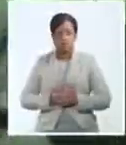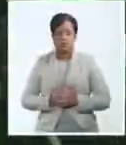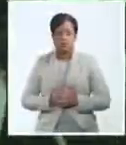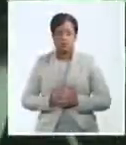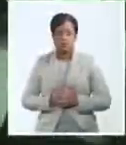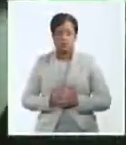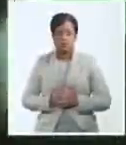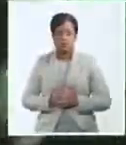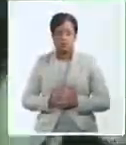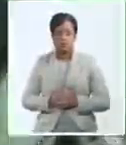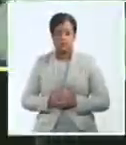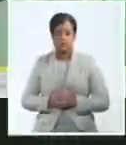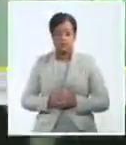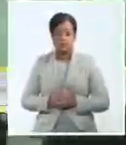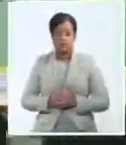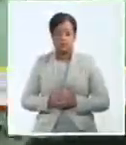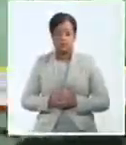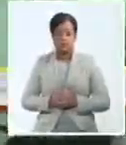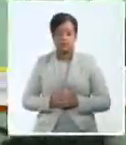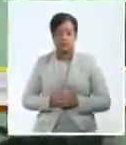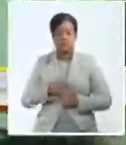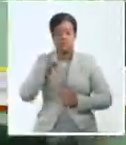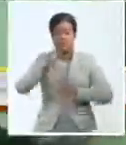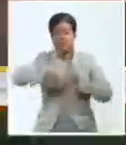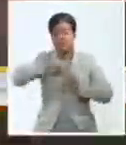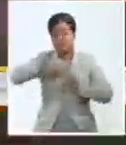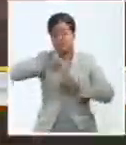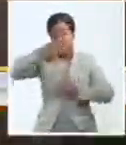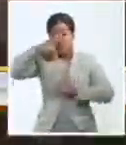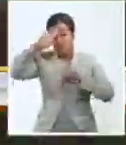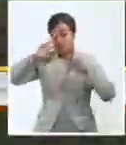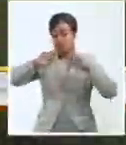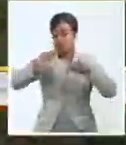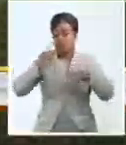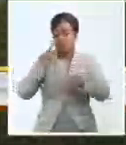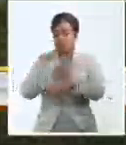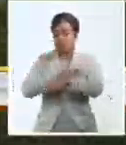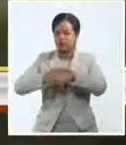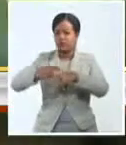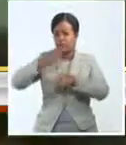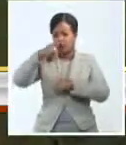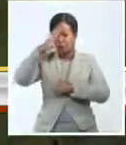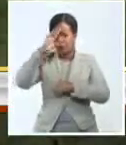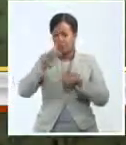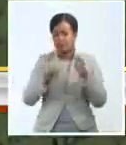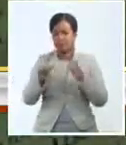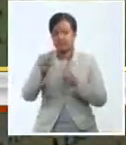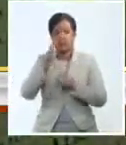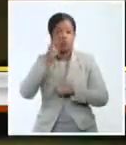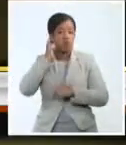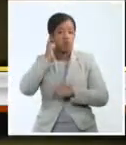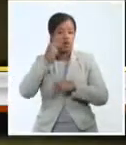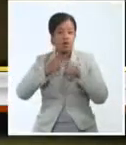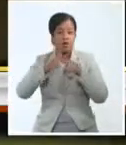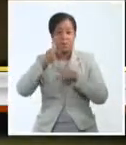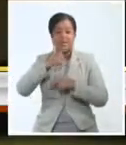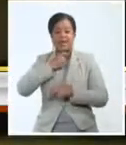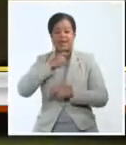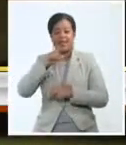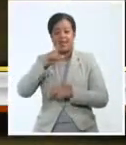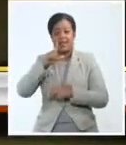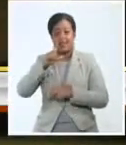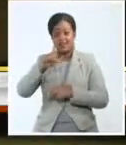El cine cubano otra vez habla de la historia de Cuba. La protagonista es el Cita, quien inspirada en su abuela,